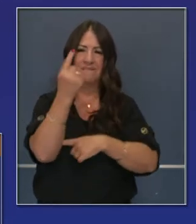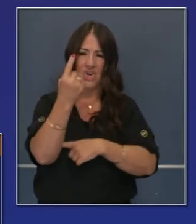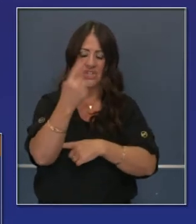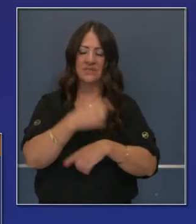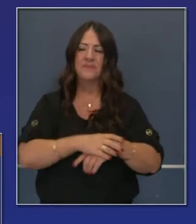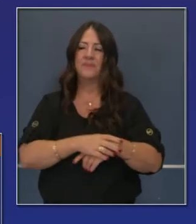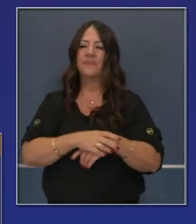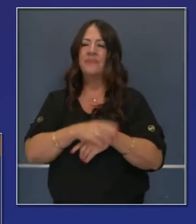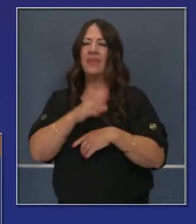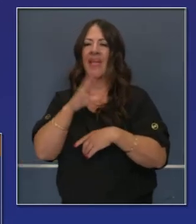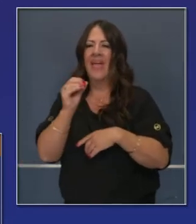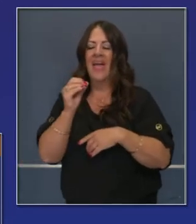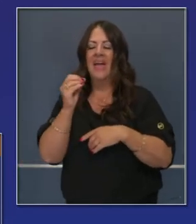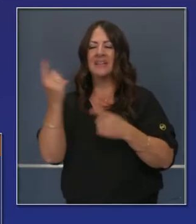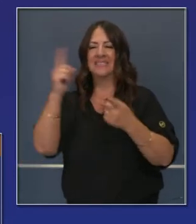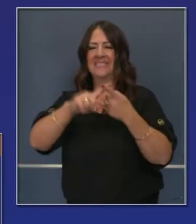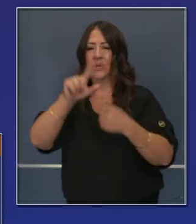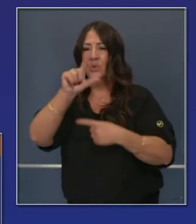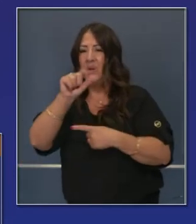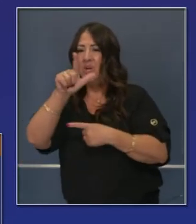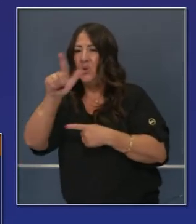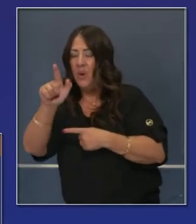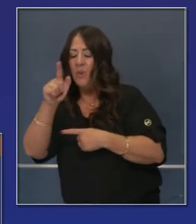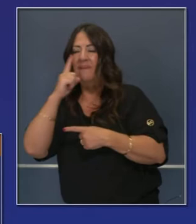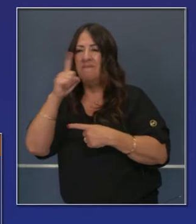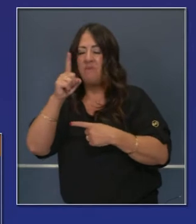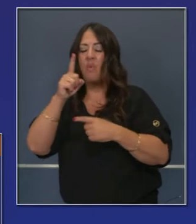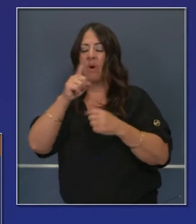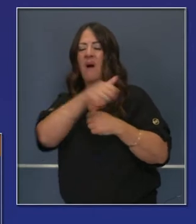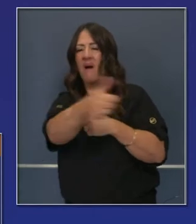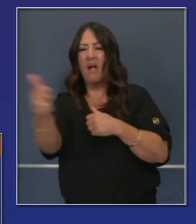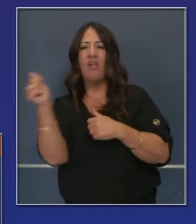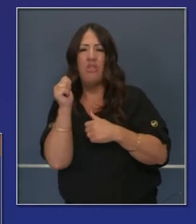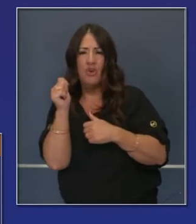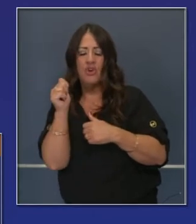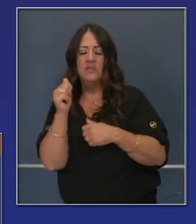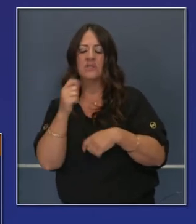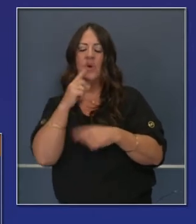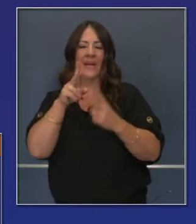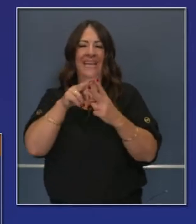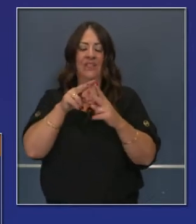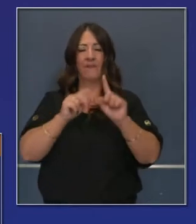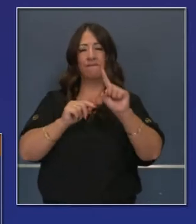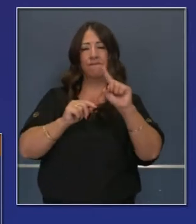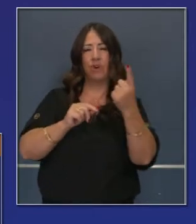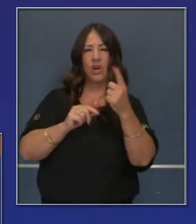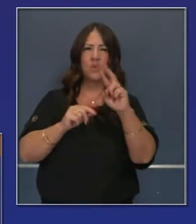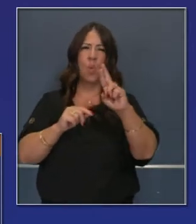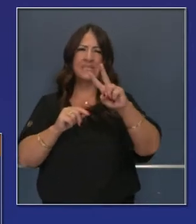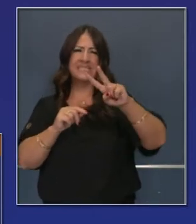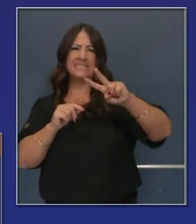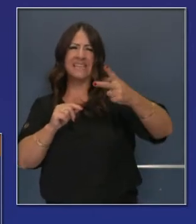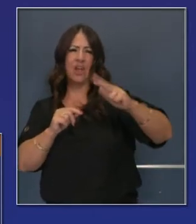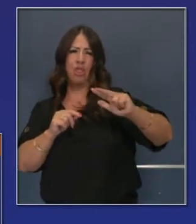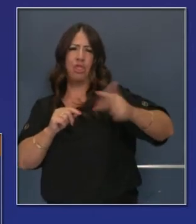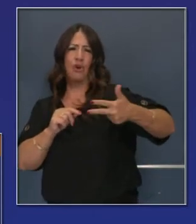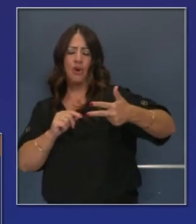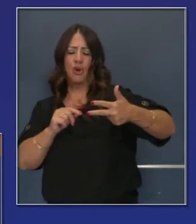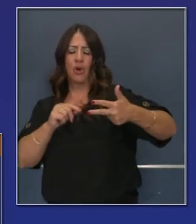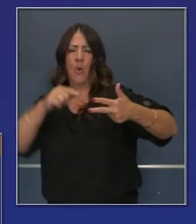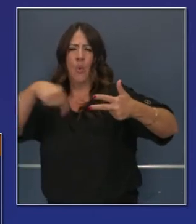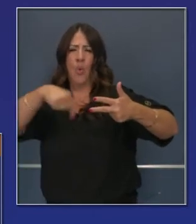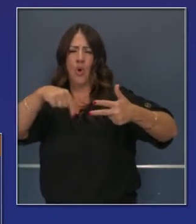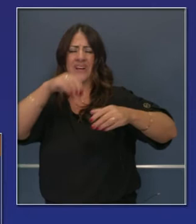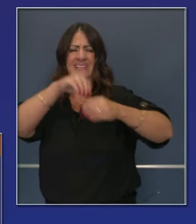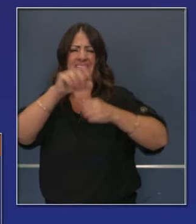disponibilidad en masa sino hasta el 2021. La pregunta para nosotros es si serán el primer trimestre, segundo o el tercer trimestre